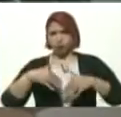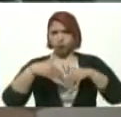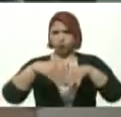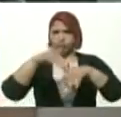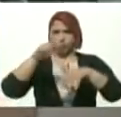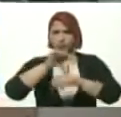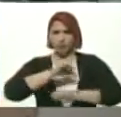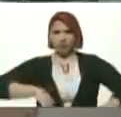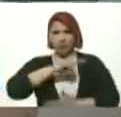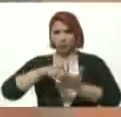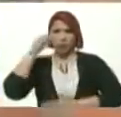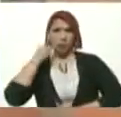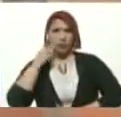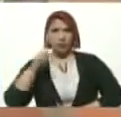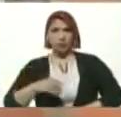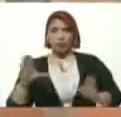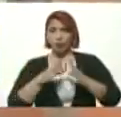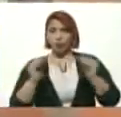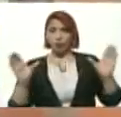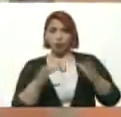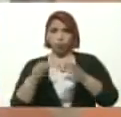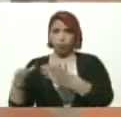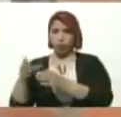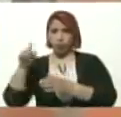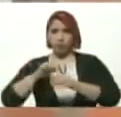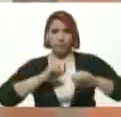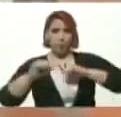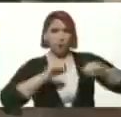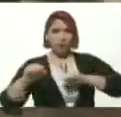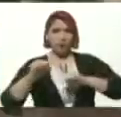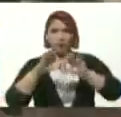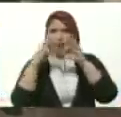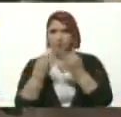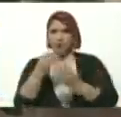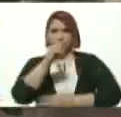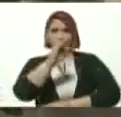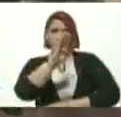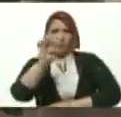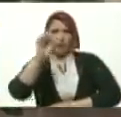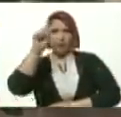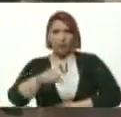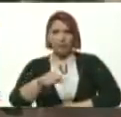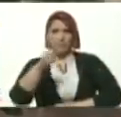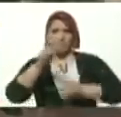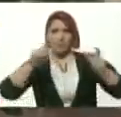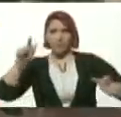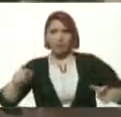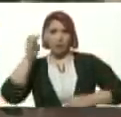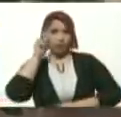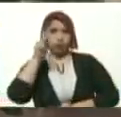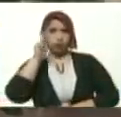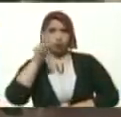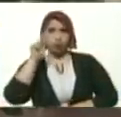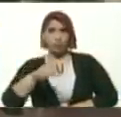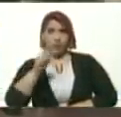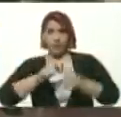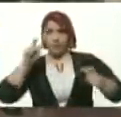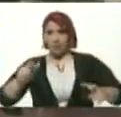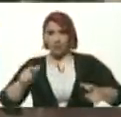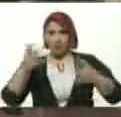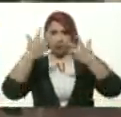fuerzas armadas Todo el equipo Movimiento Familia La OVE El personal docente El personal